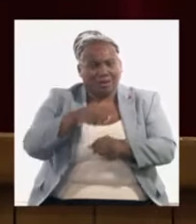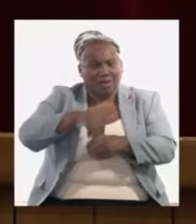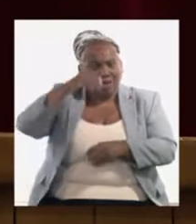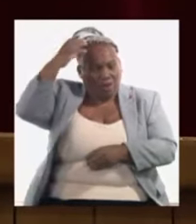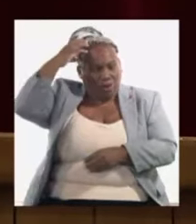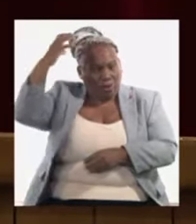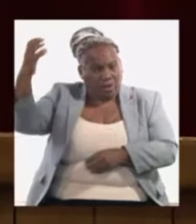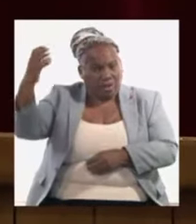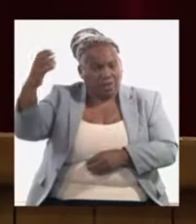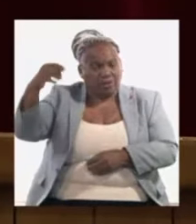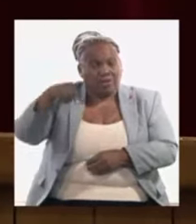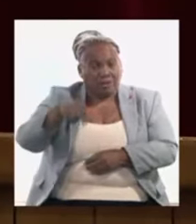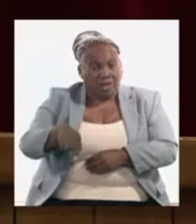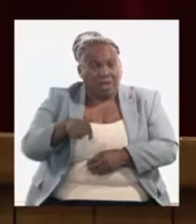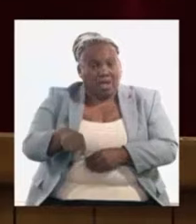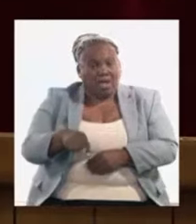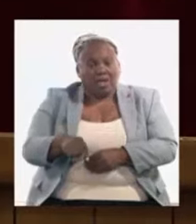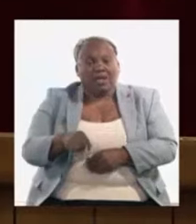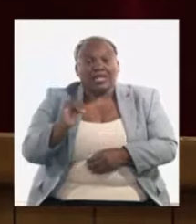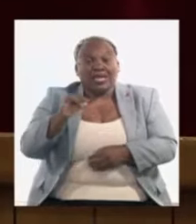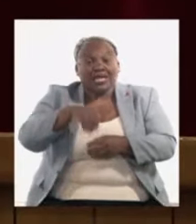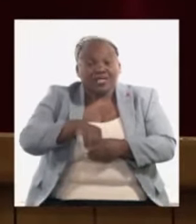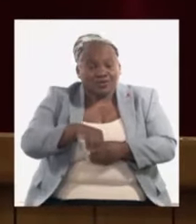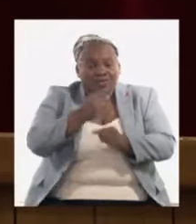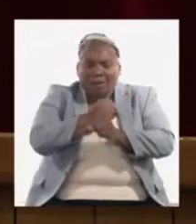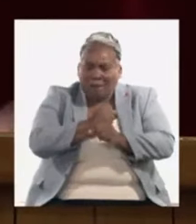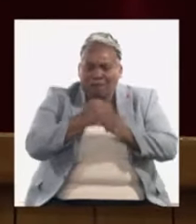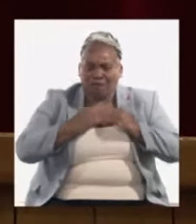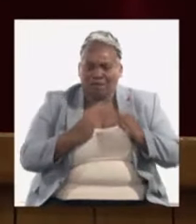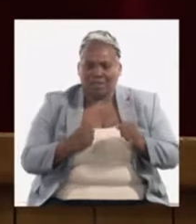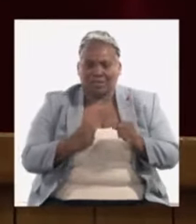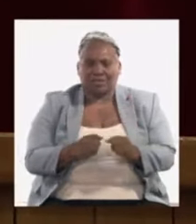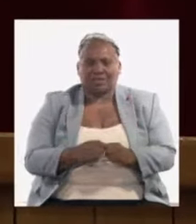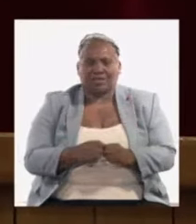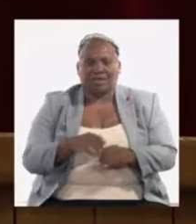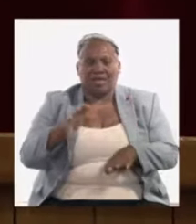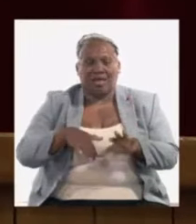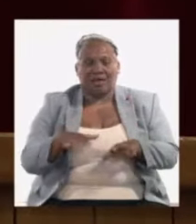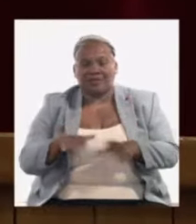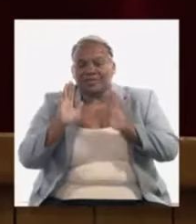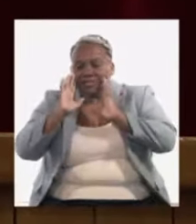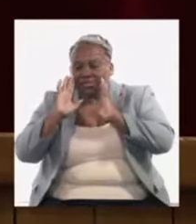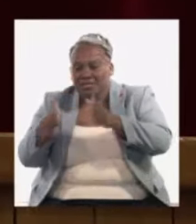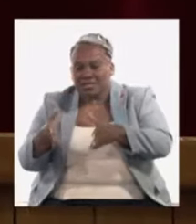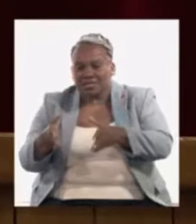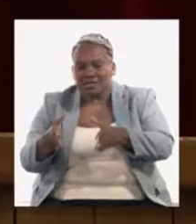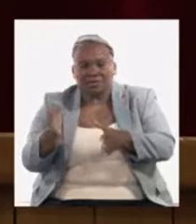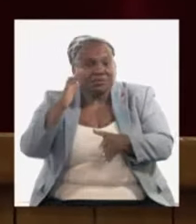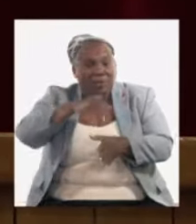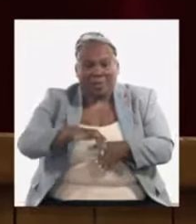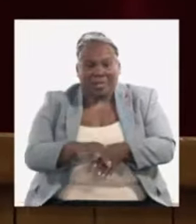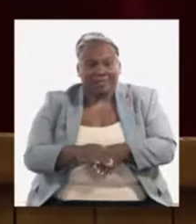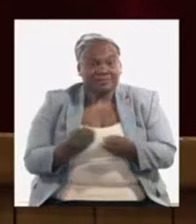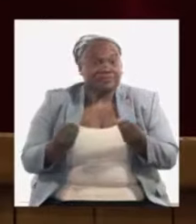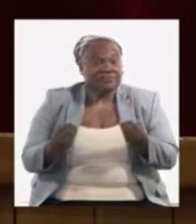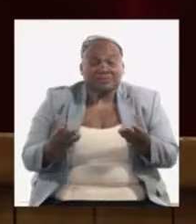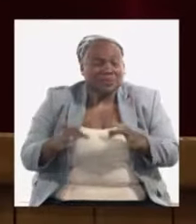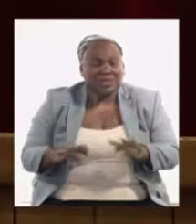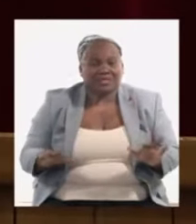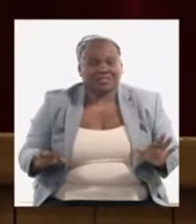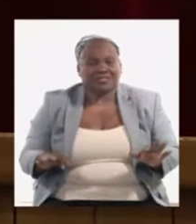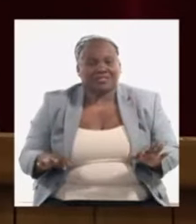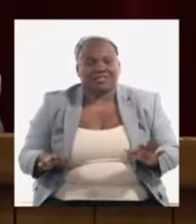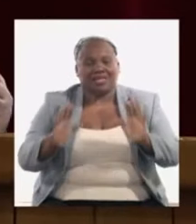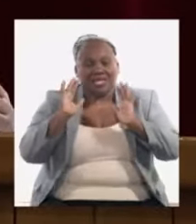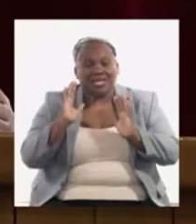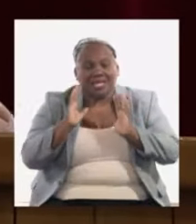dedicarle el mayor fondo de tiempo a los ingresos que a veces dedicamos más tiempo a lo que no tenemos vamos a dedicarle